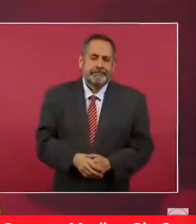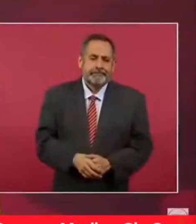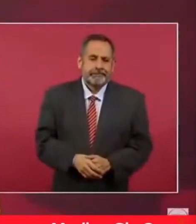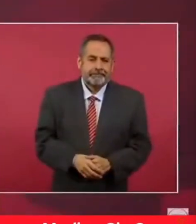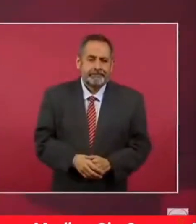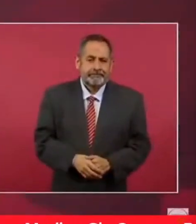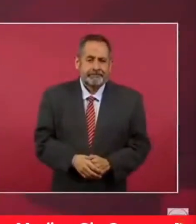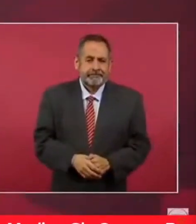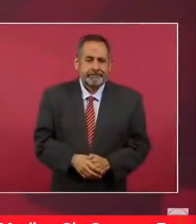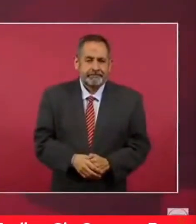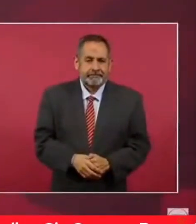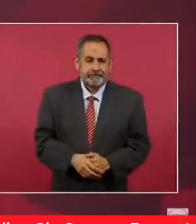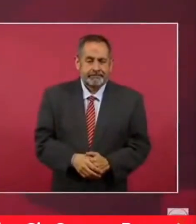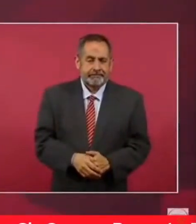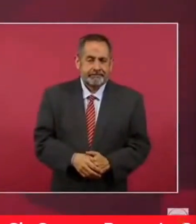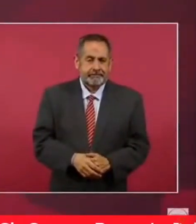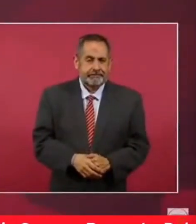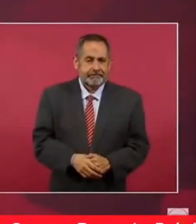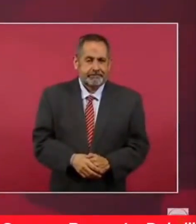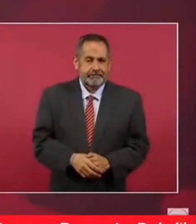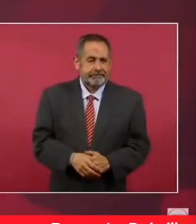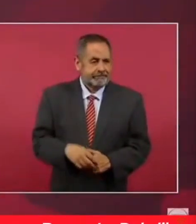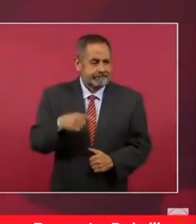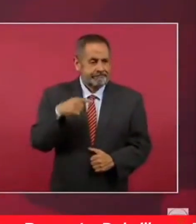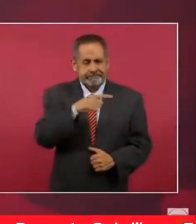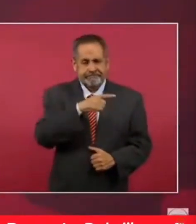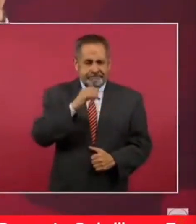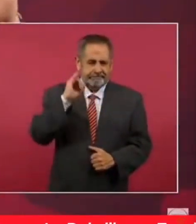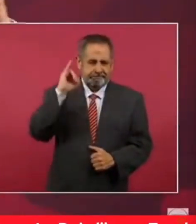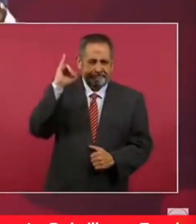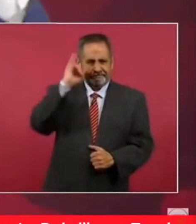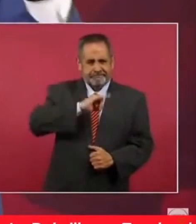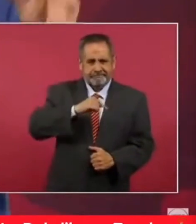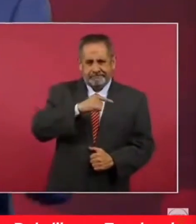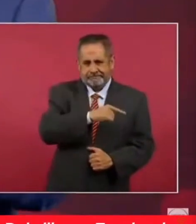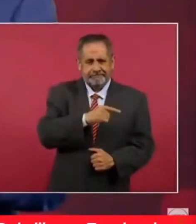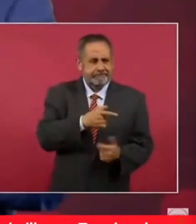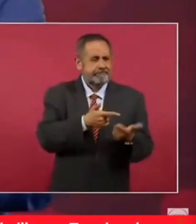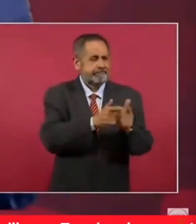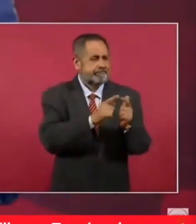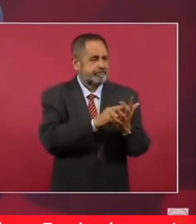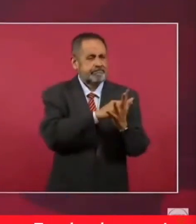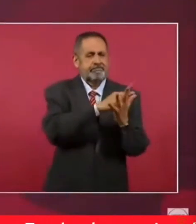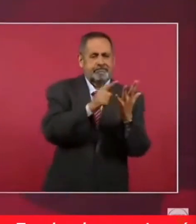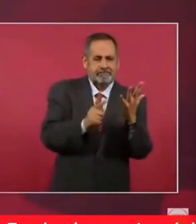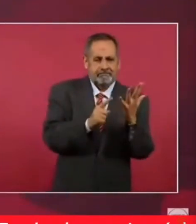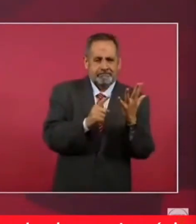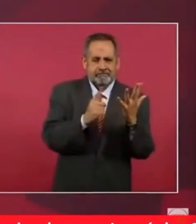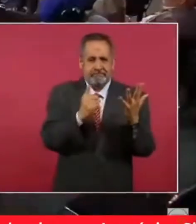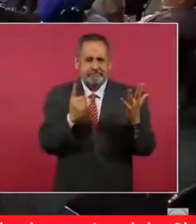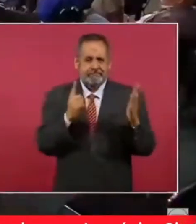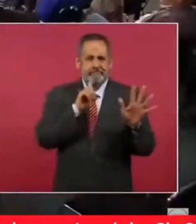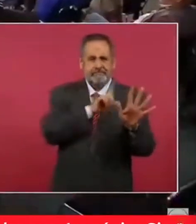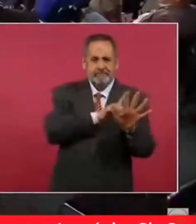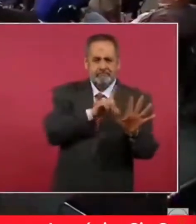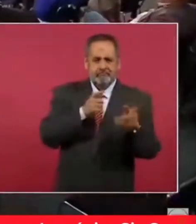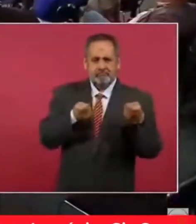es el jefe del bloque conservador. Miren